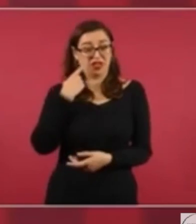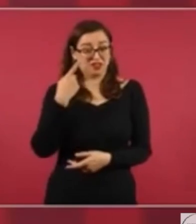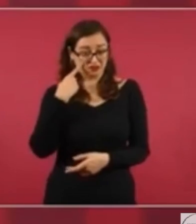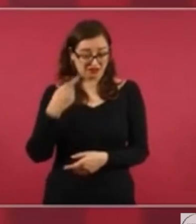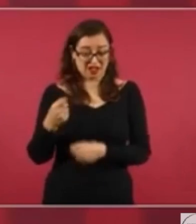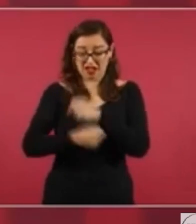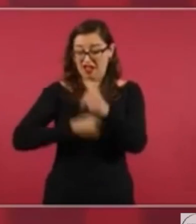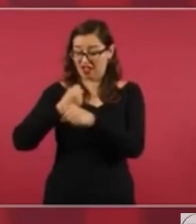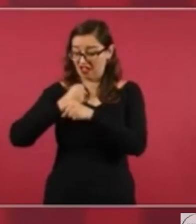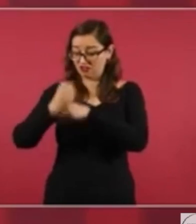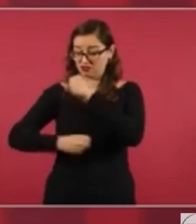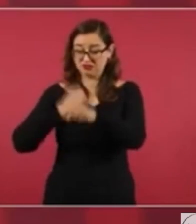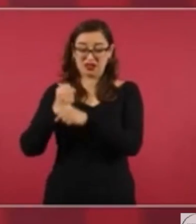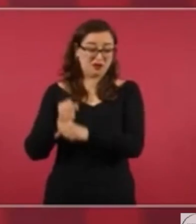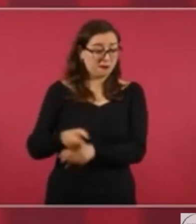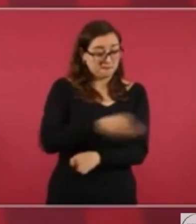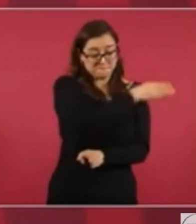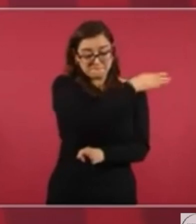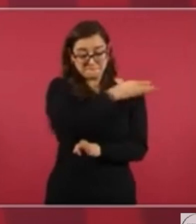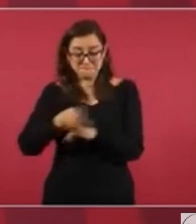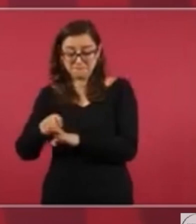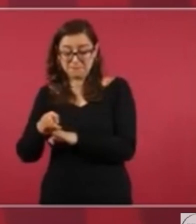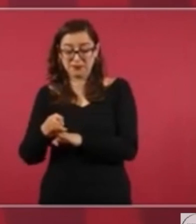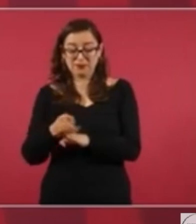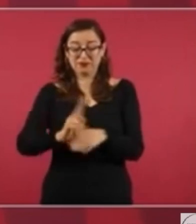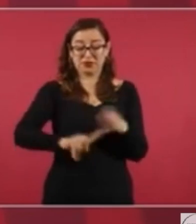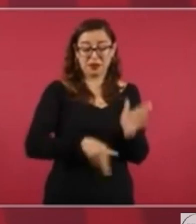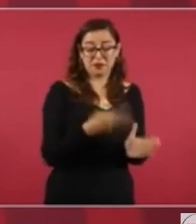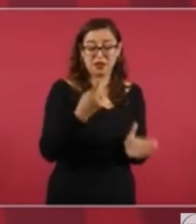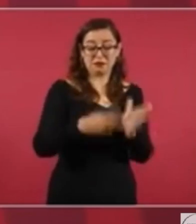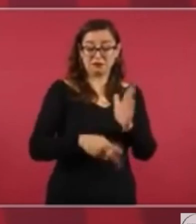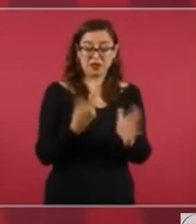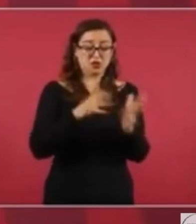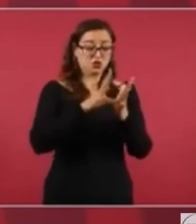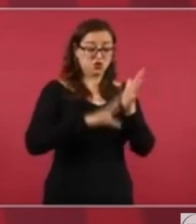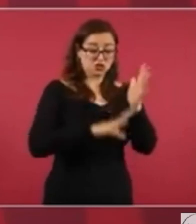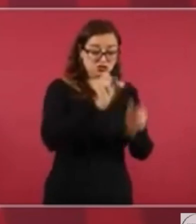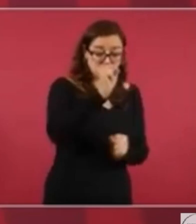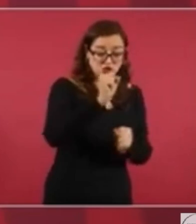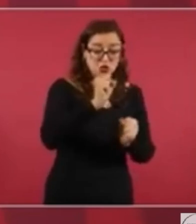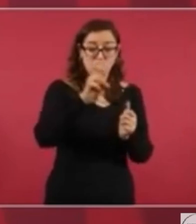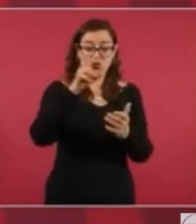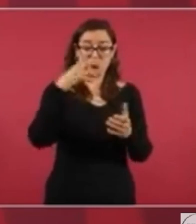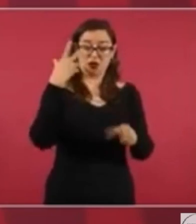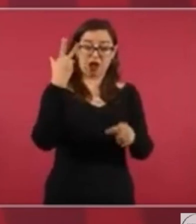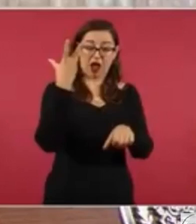o para no exagerar, casi todas